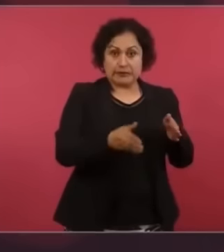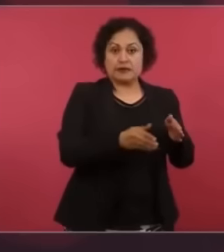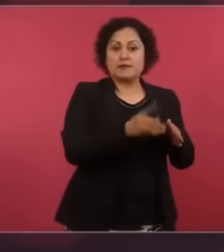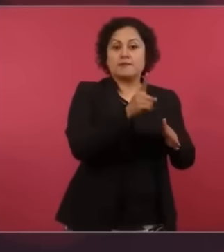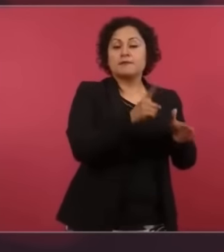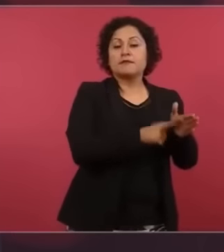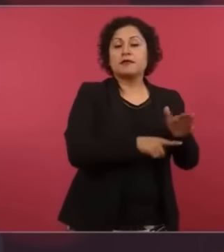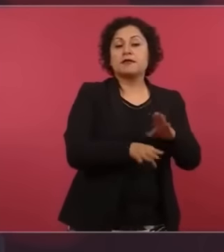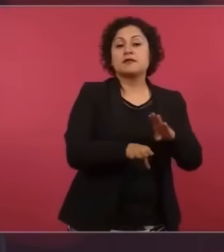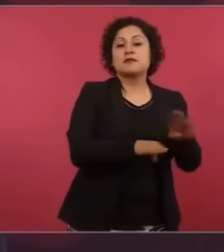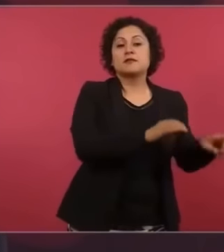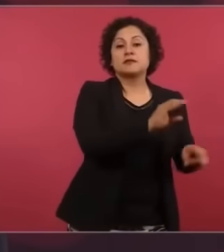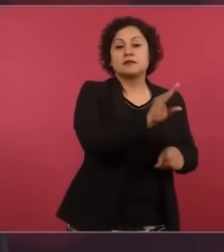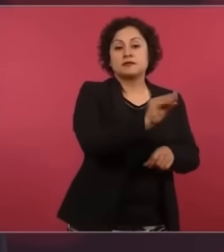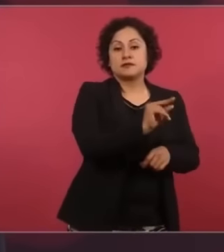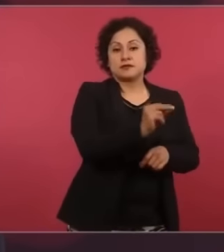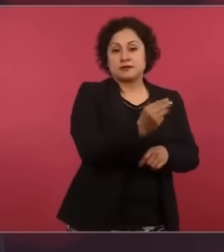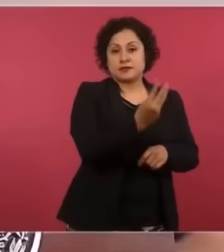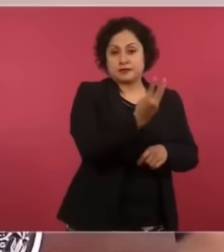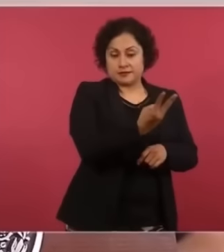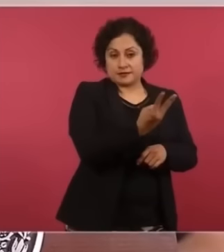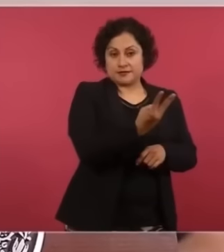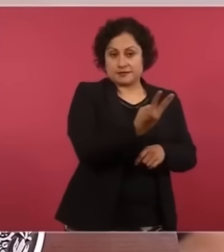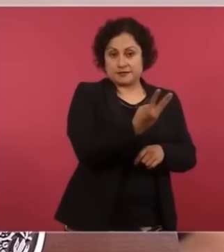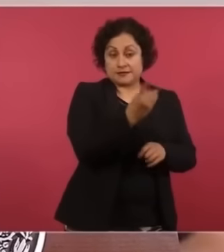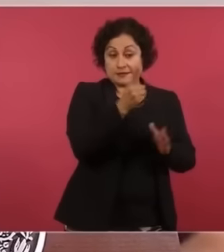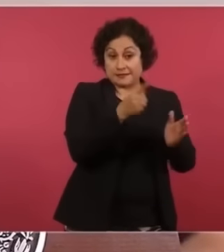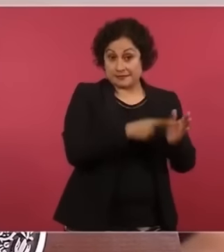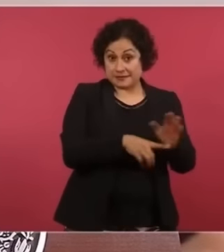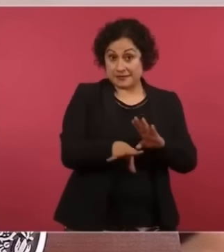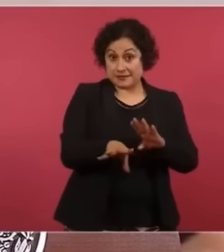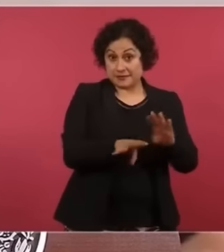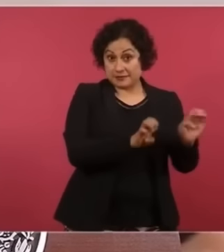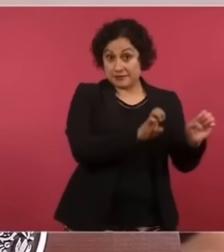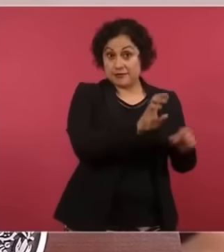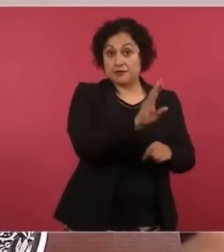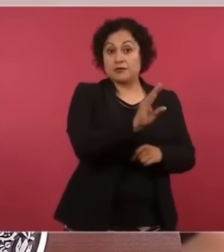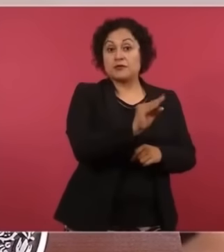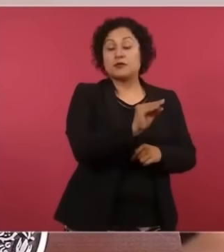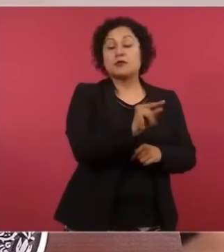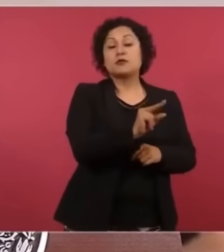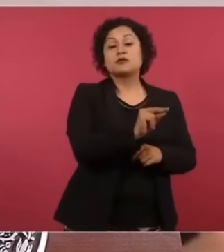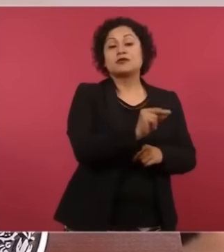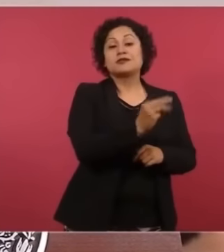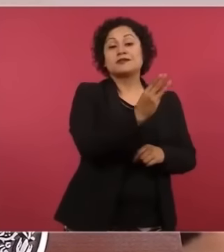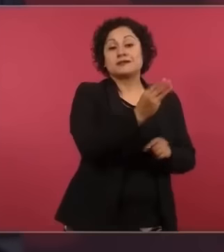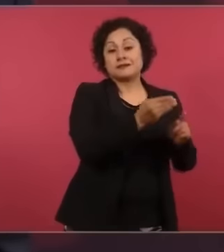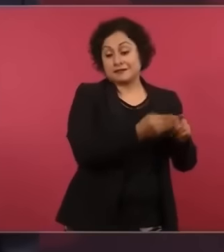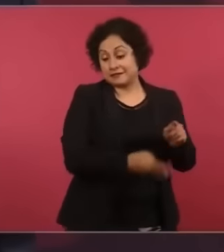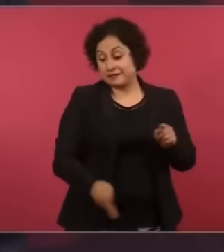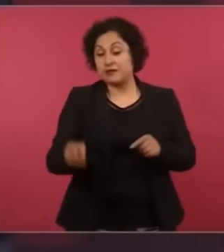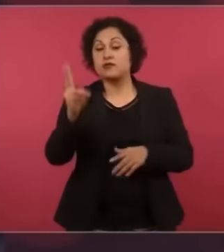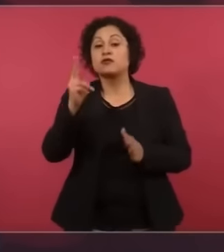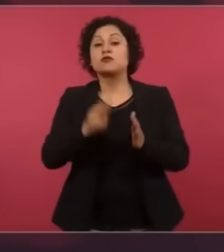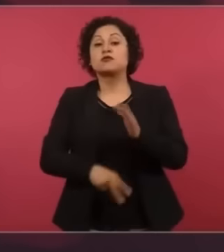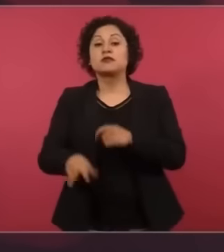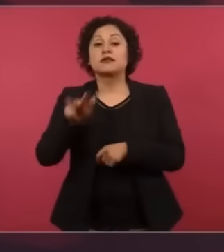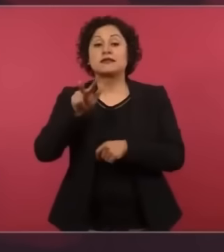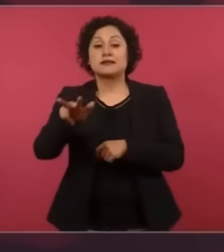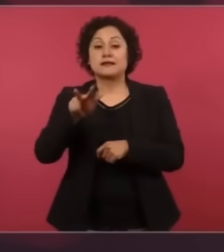al 2018, 36 años,